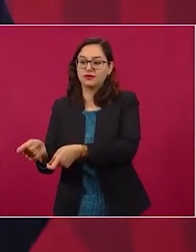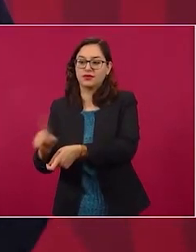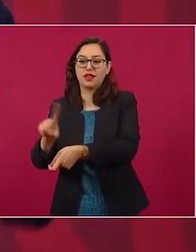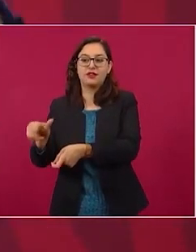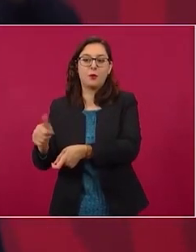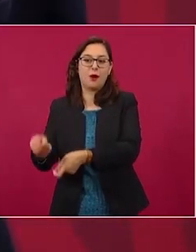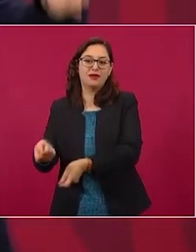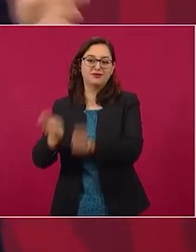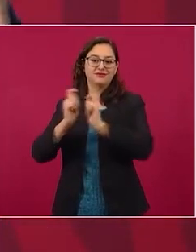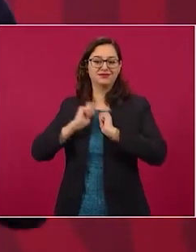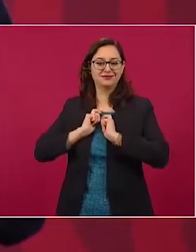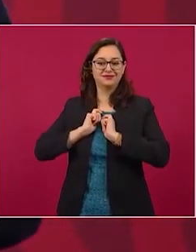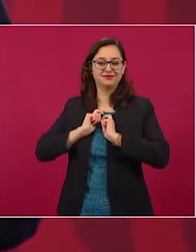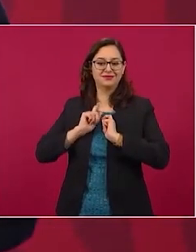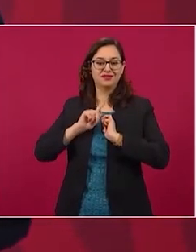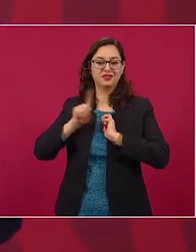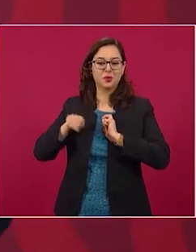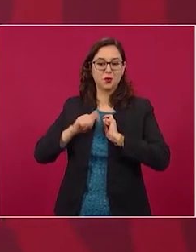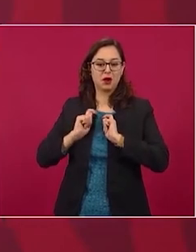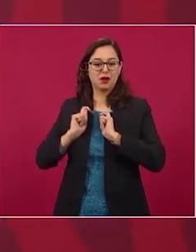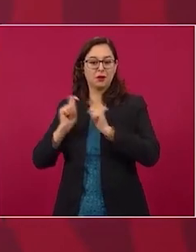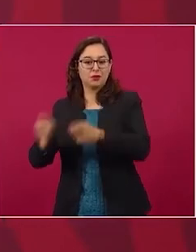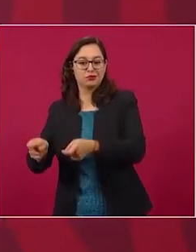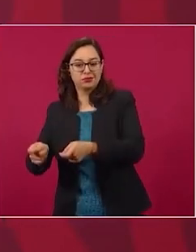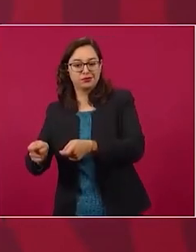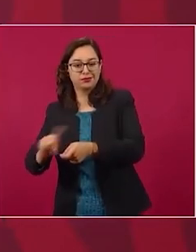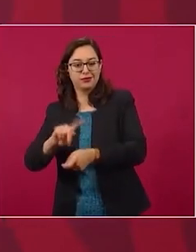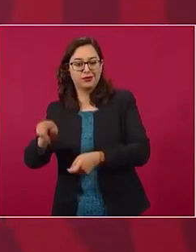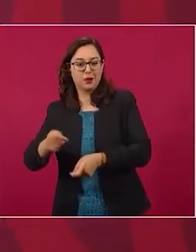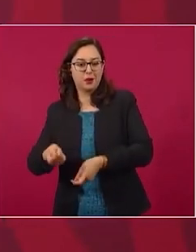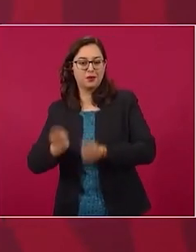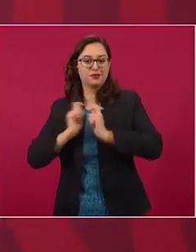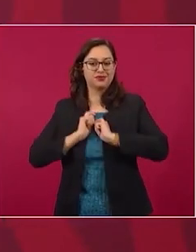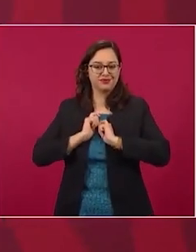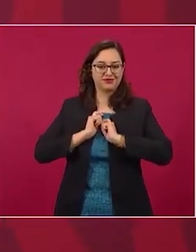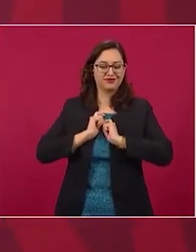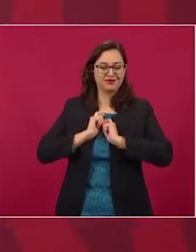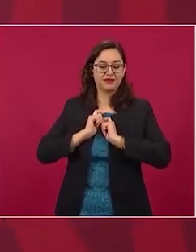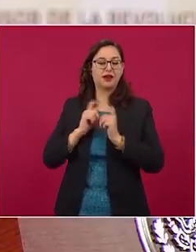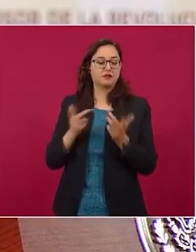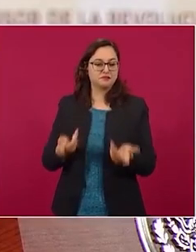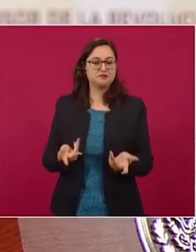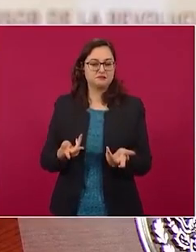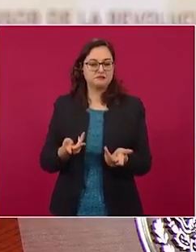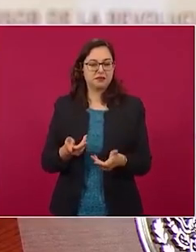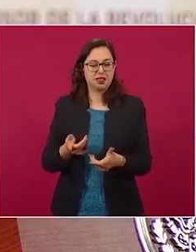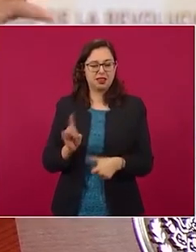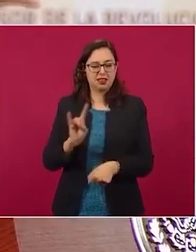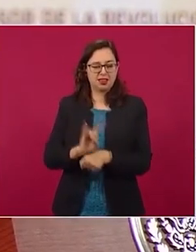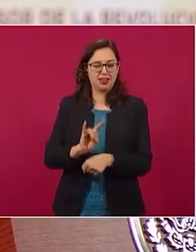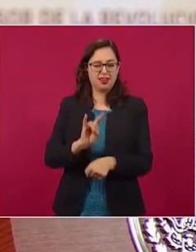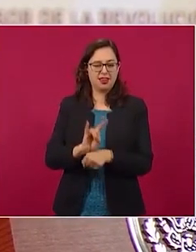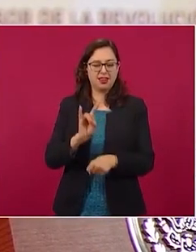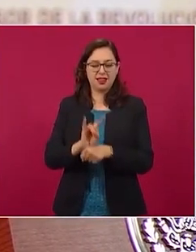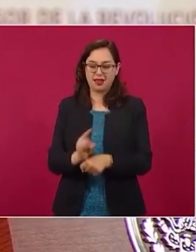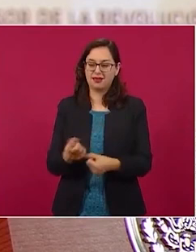de que no estaba solo un partido, sino que entraba otro al gobierno.